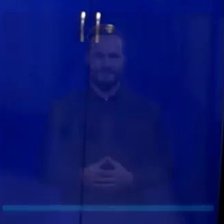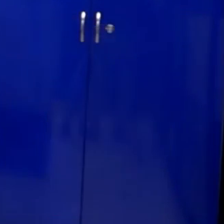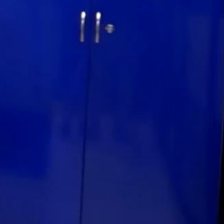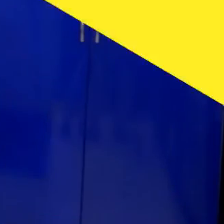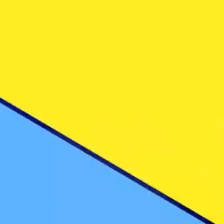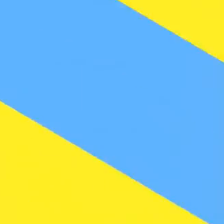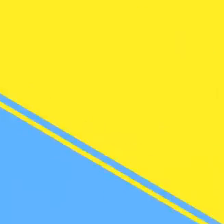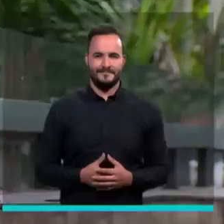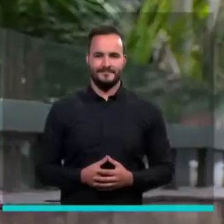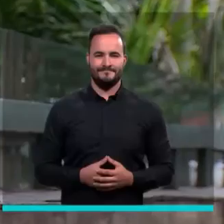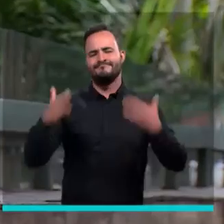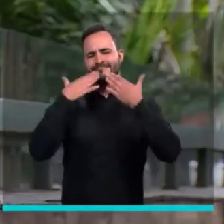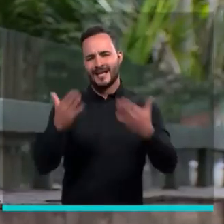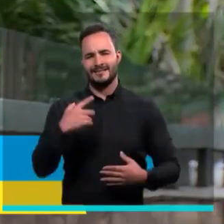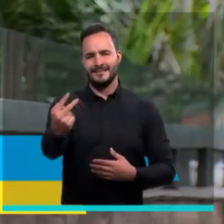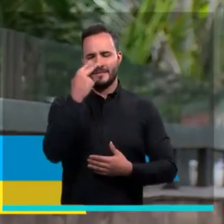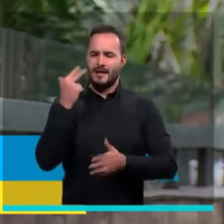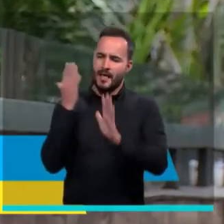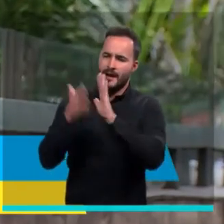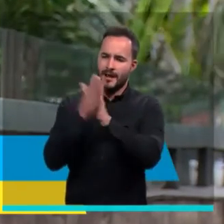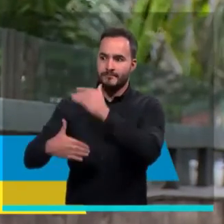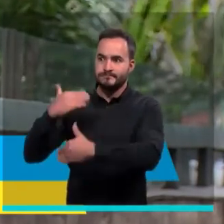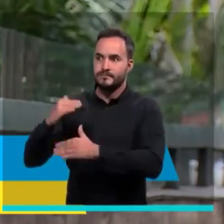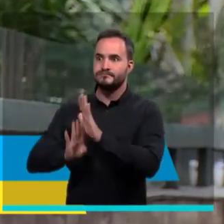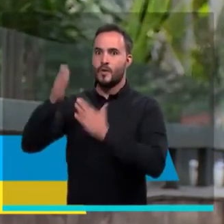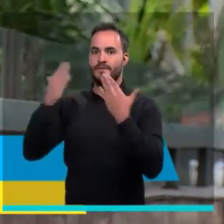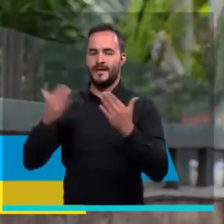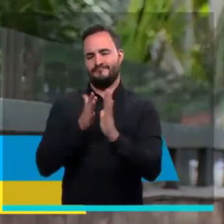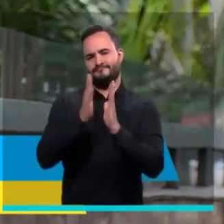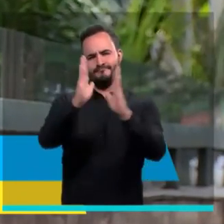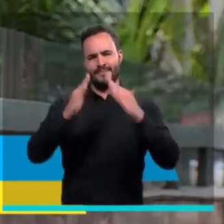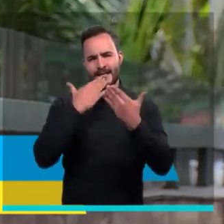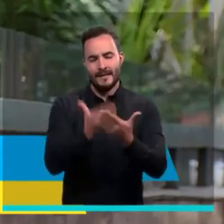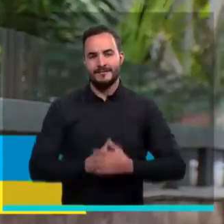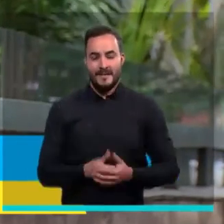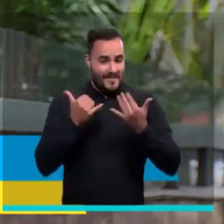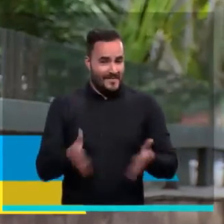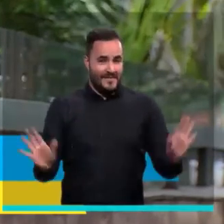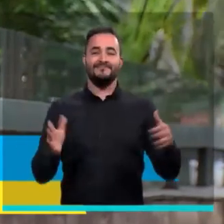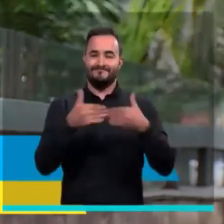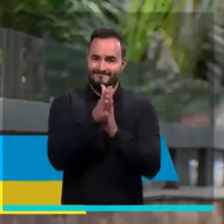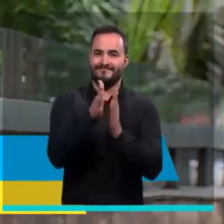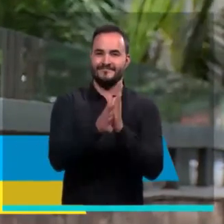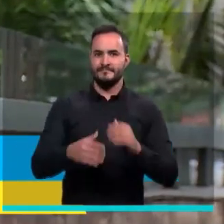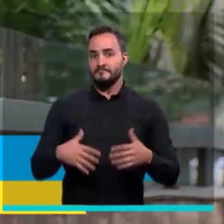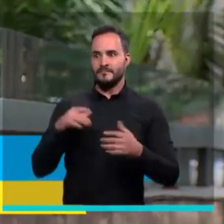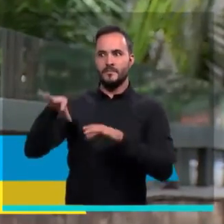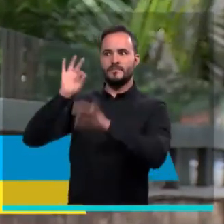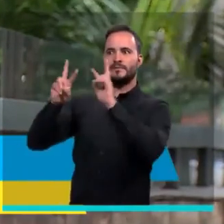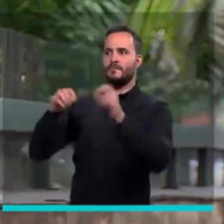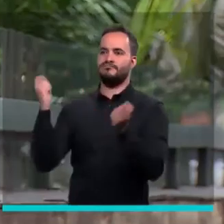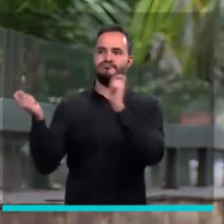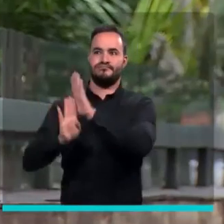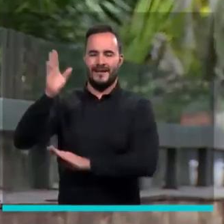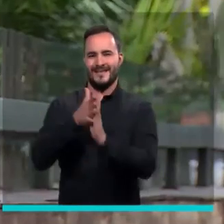dispositivos. Gracias por acompañarnos nuevamente en Medellín Conecta TV. De esta manera termina esta emisión en la que les